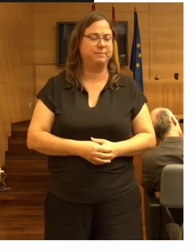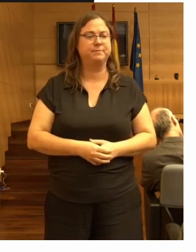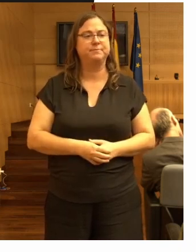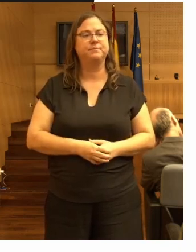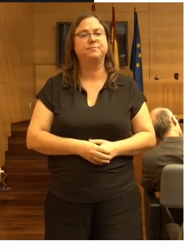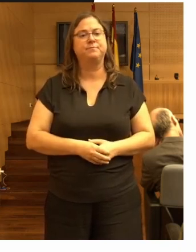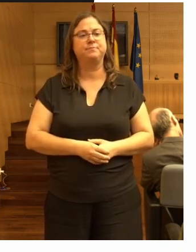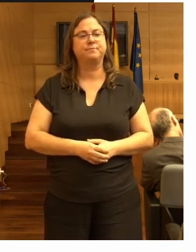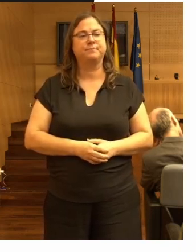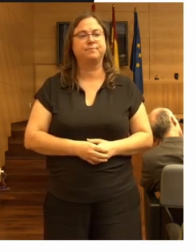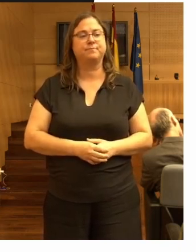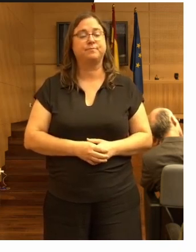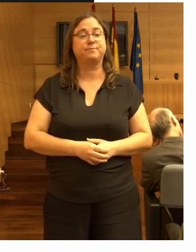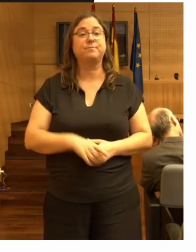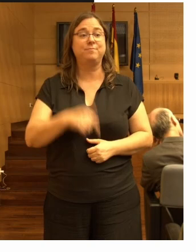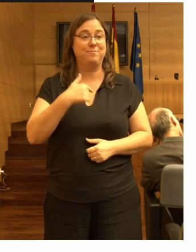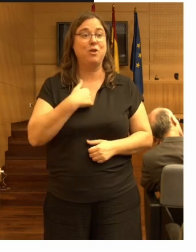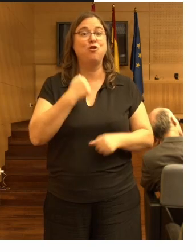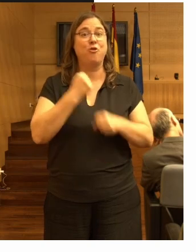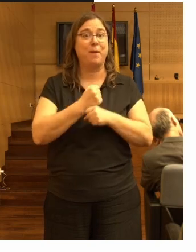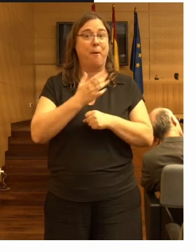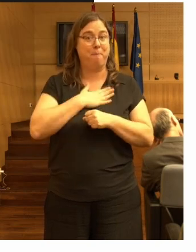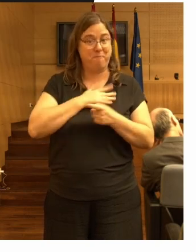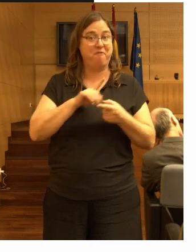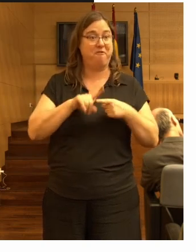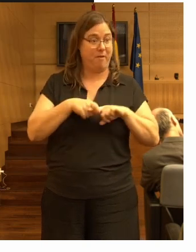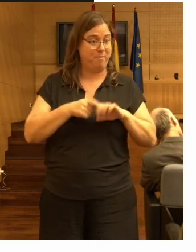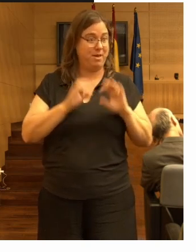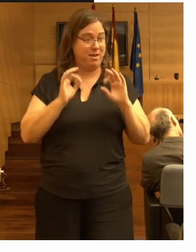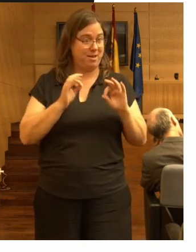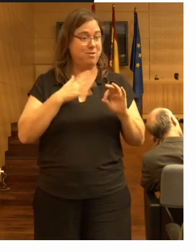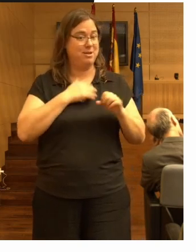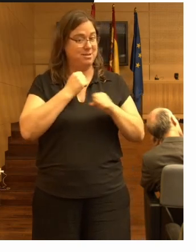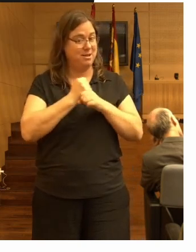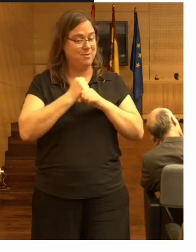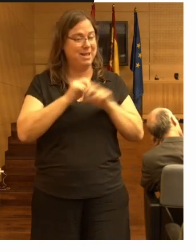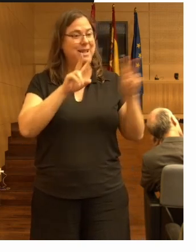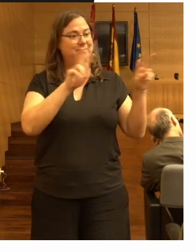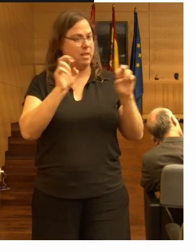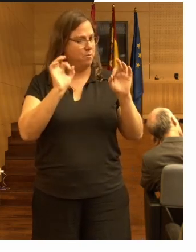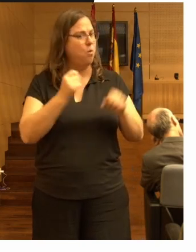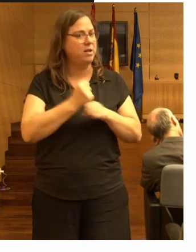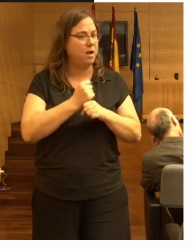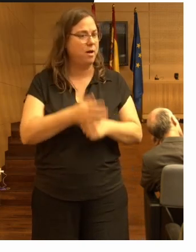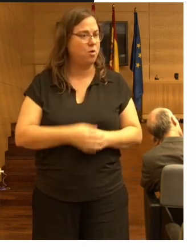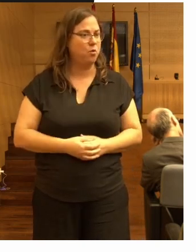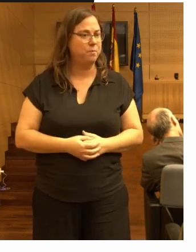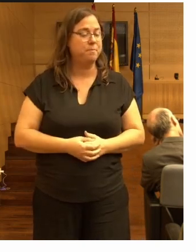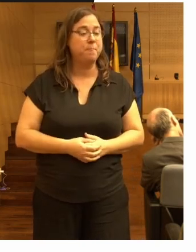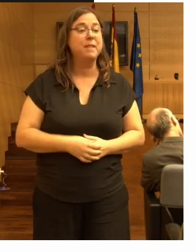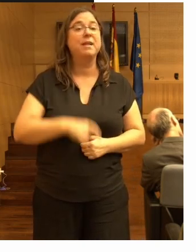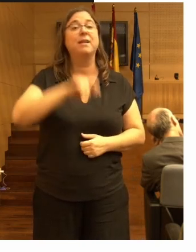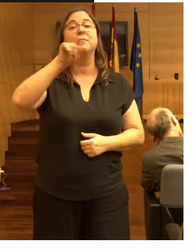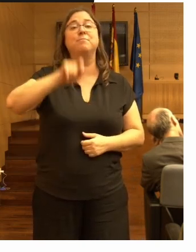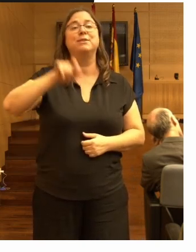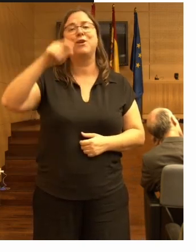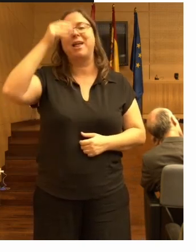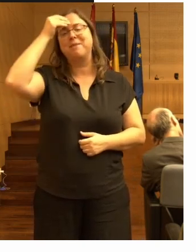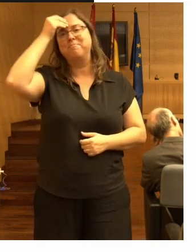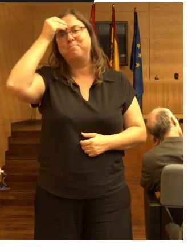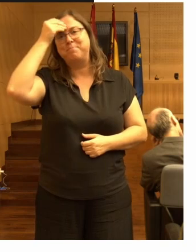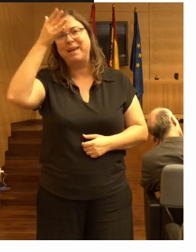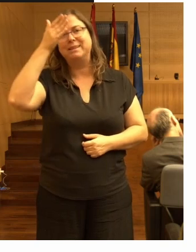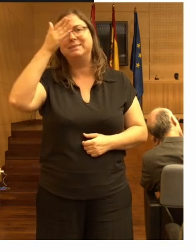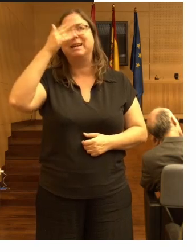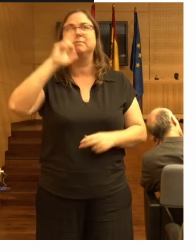y yo trabajo con mi propia familia con temas con temas así lo que la gente piensa que es